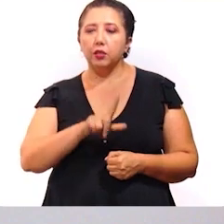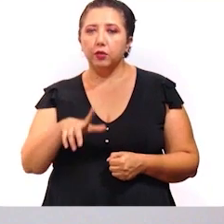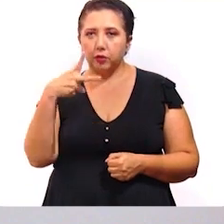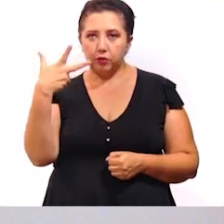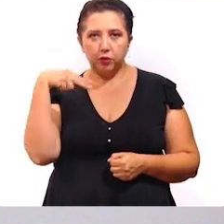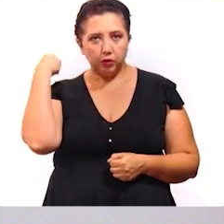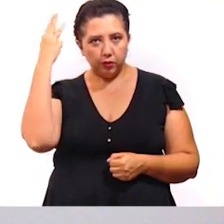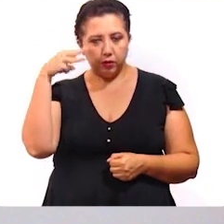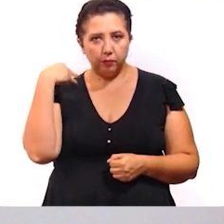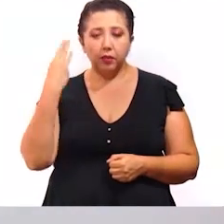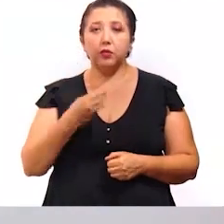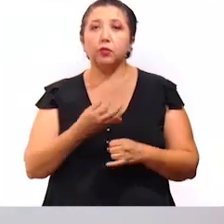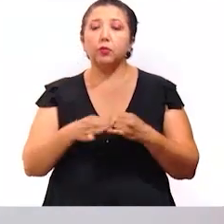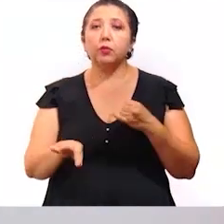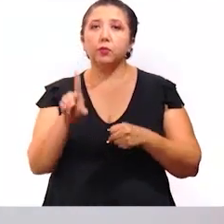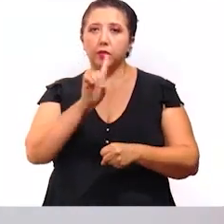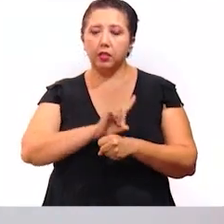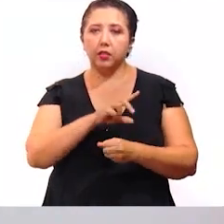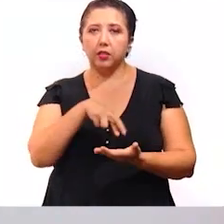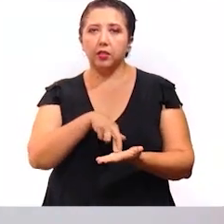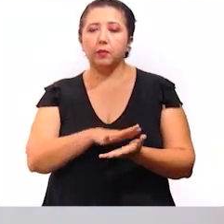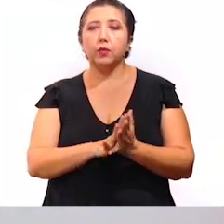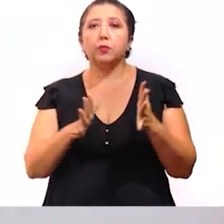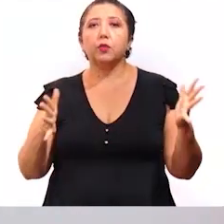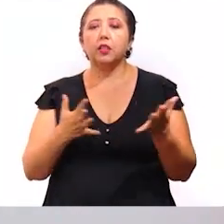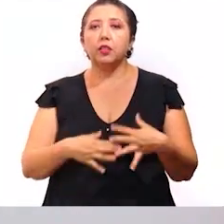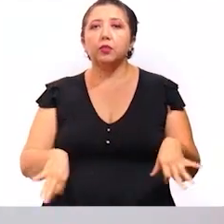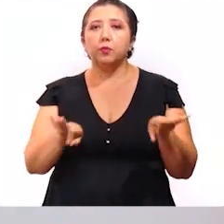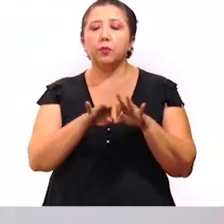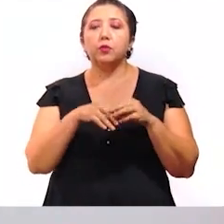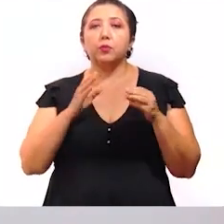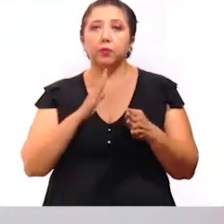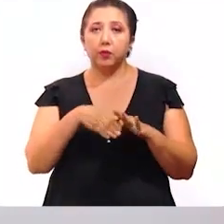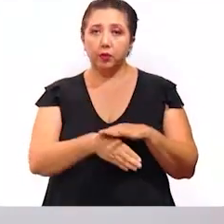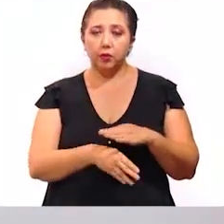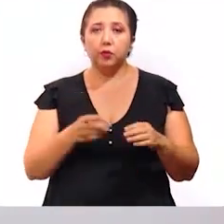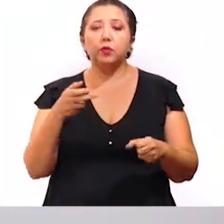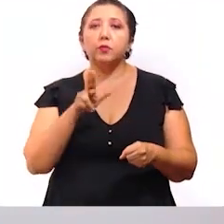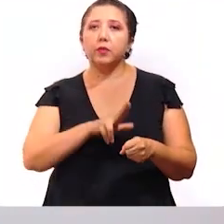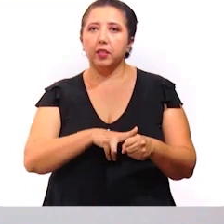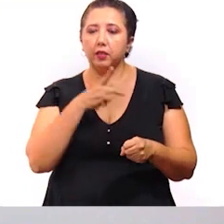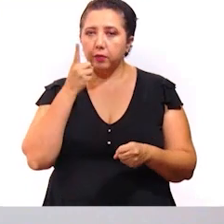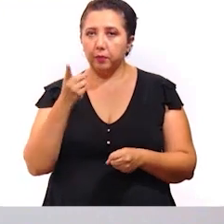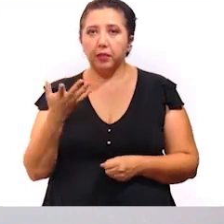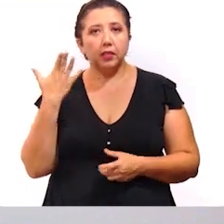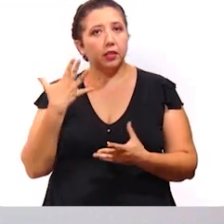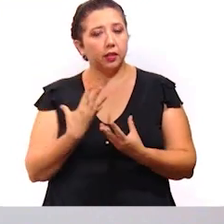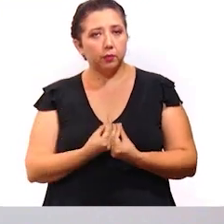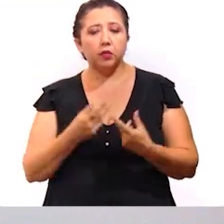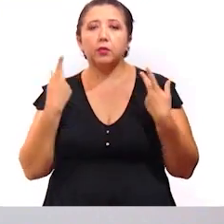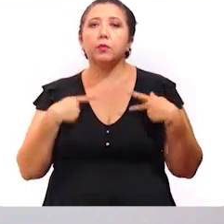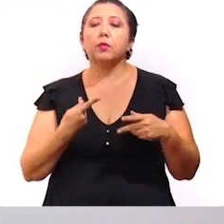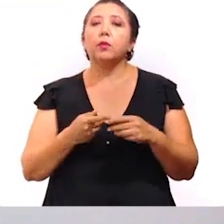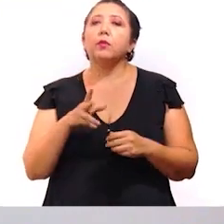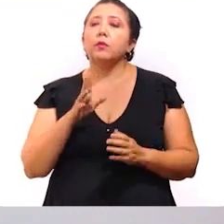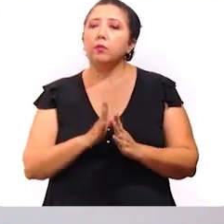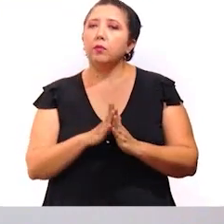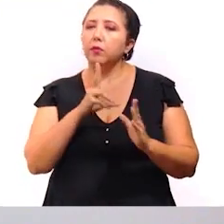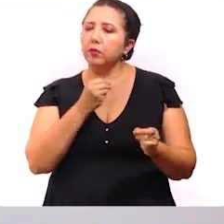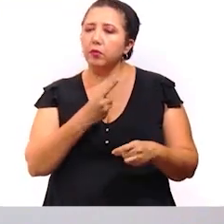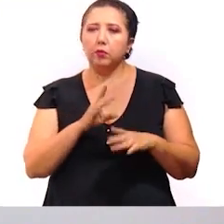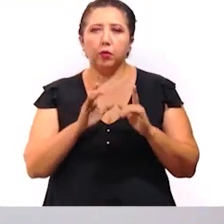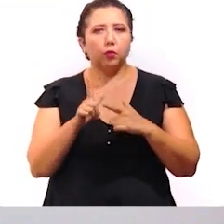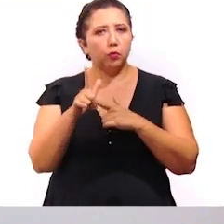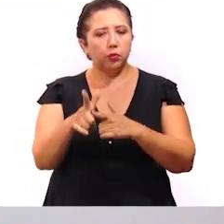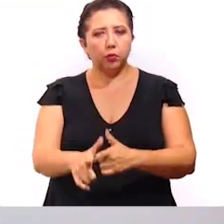lunes 8 de marzo. En los últimos días se ha registrado un incremento importante en los ingresos hospitalarios, por lo que pedimos a la población no bajar la